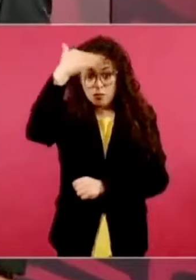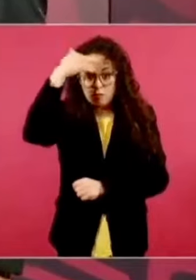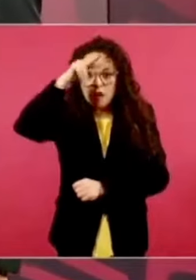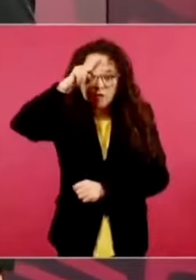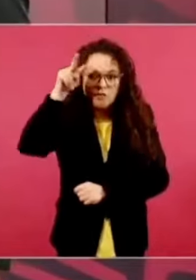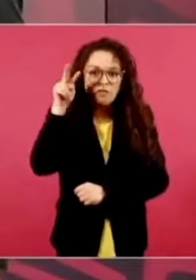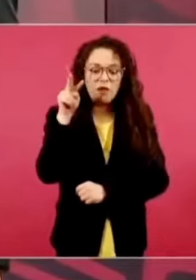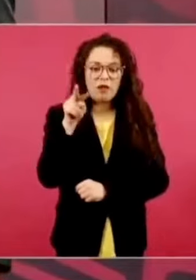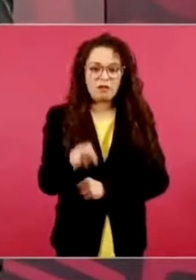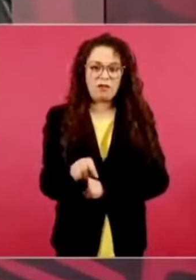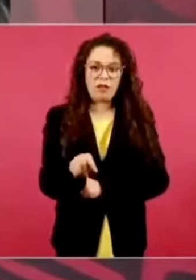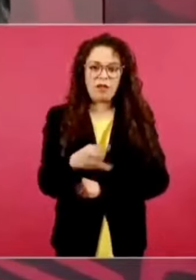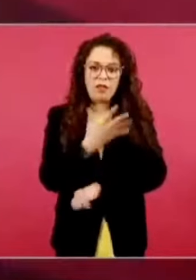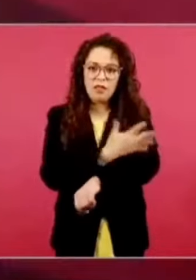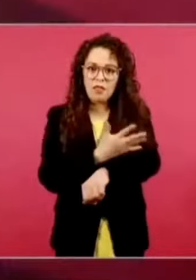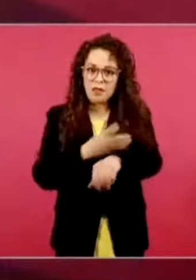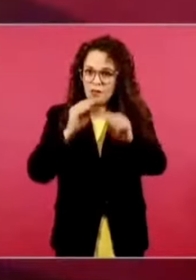a muchas personas.